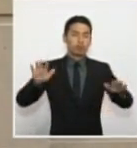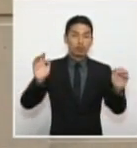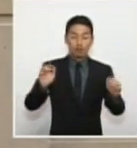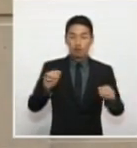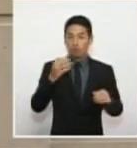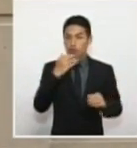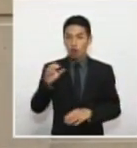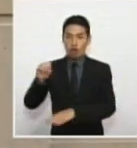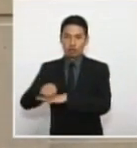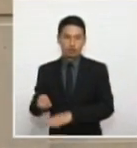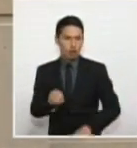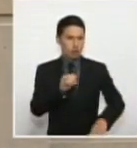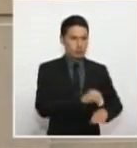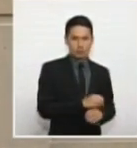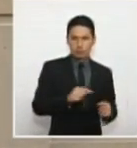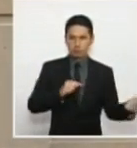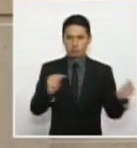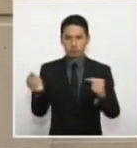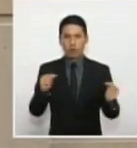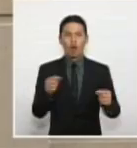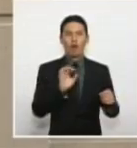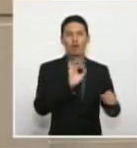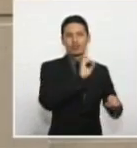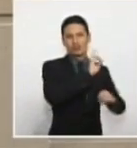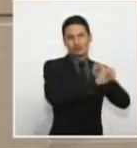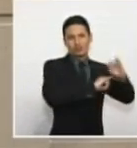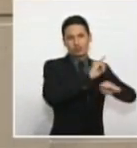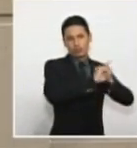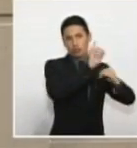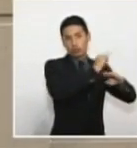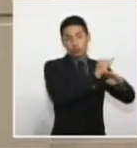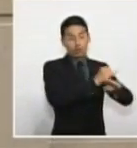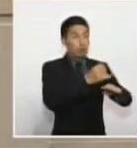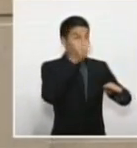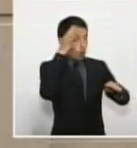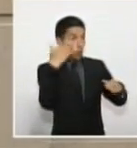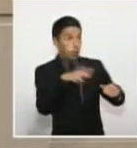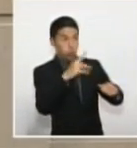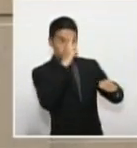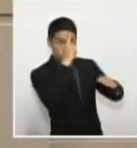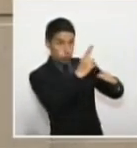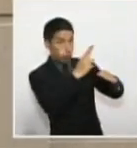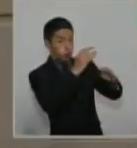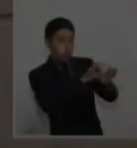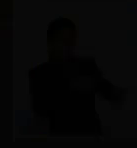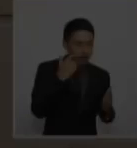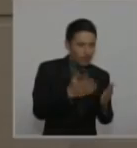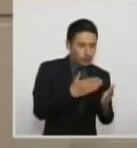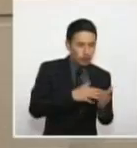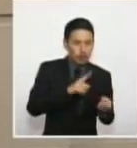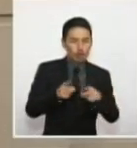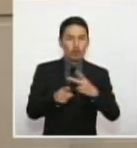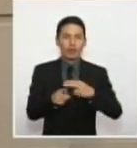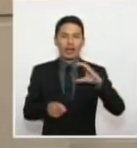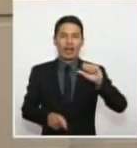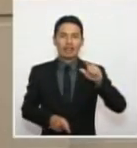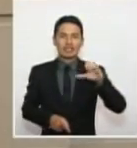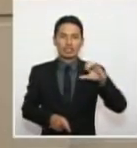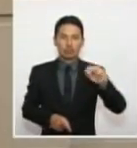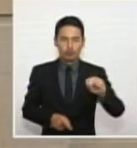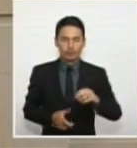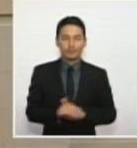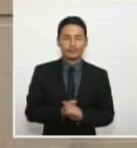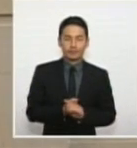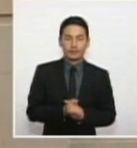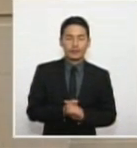organización o una institución internacional, por importante y respetable que ella sea. De esta manera,